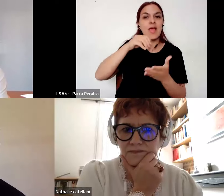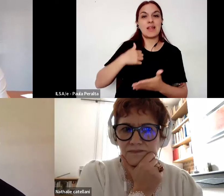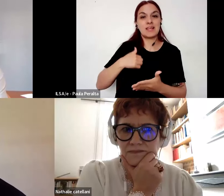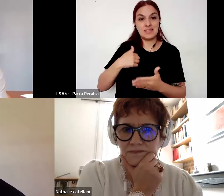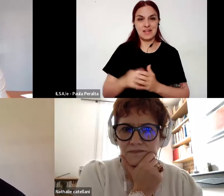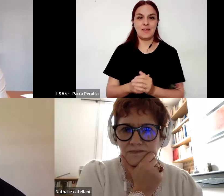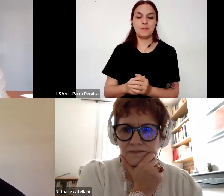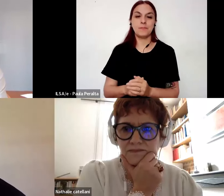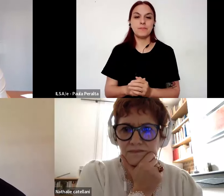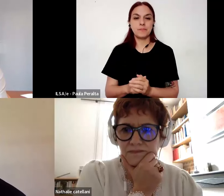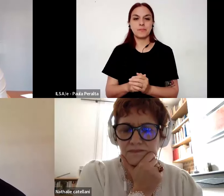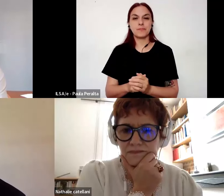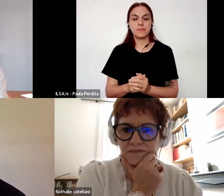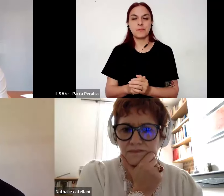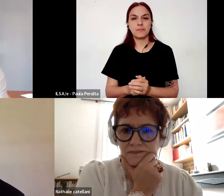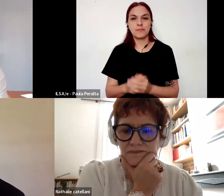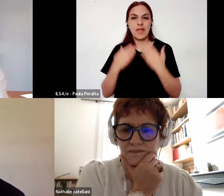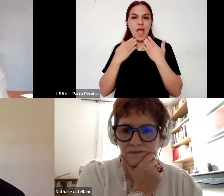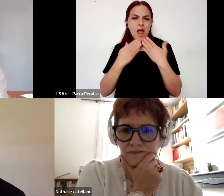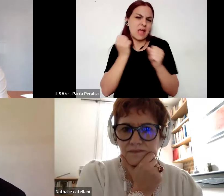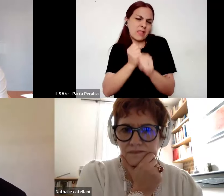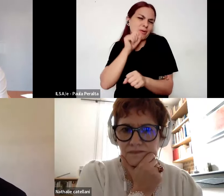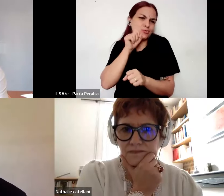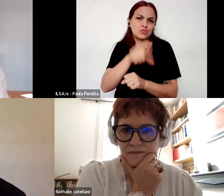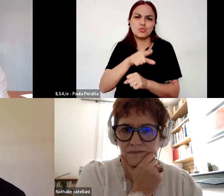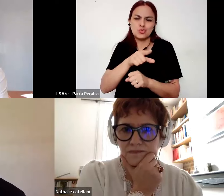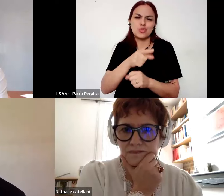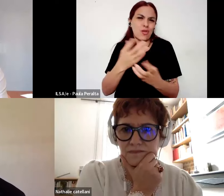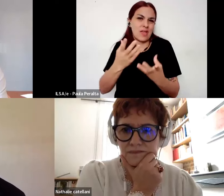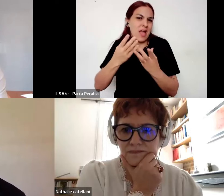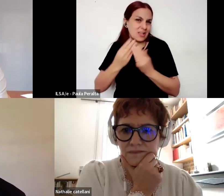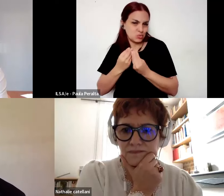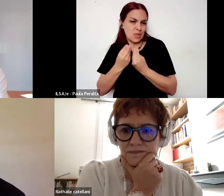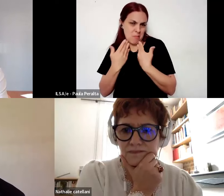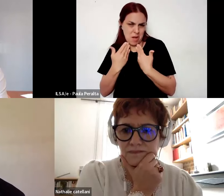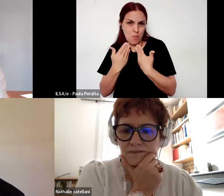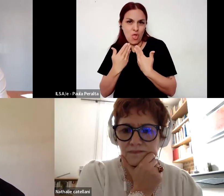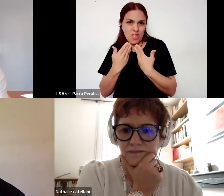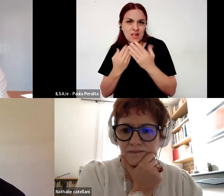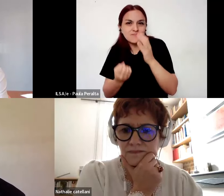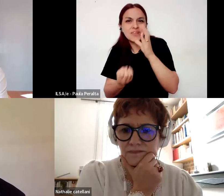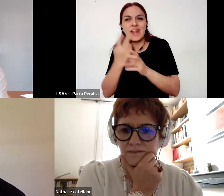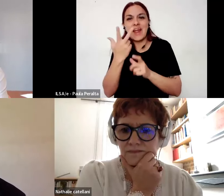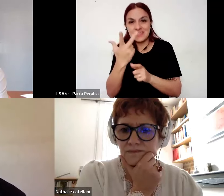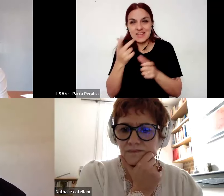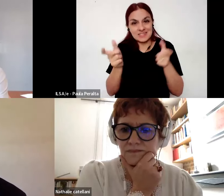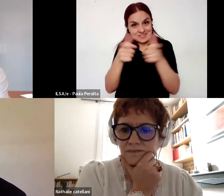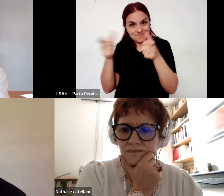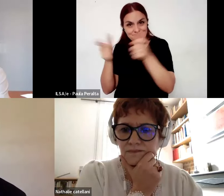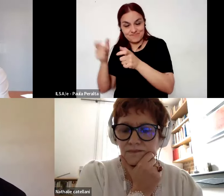por por todo el trabajo que permitió la realización de estos tres webinarios y